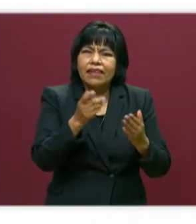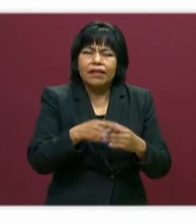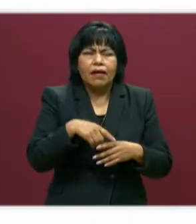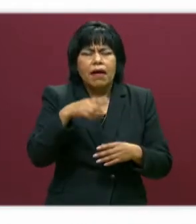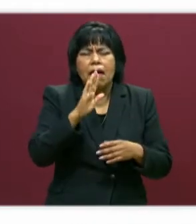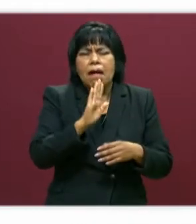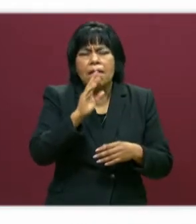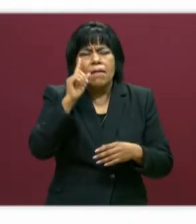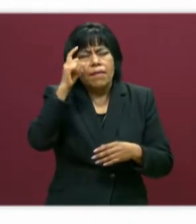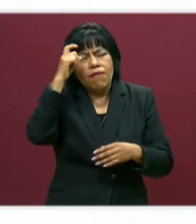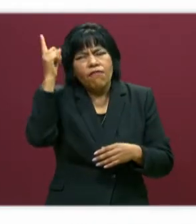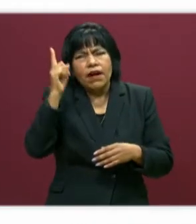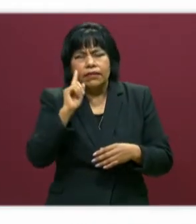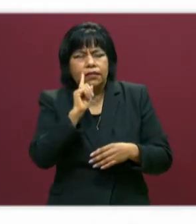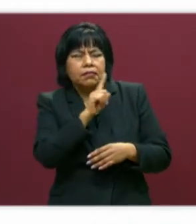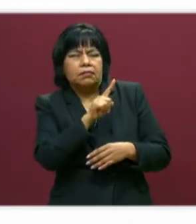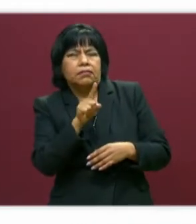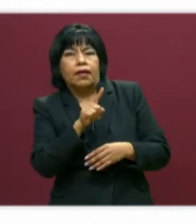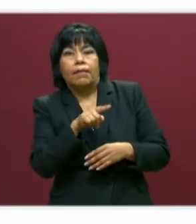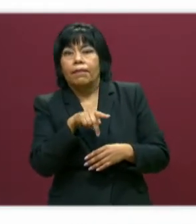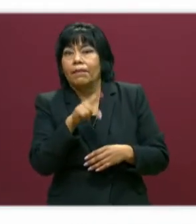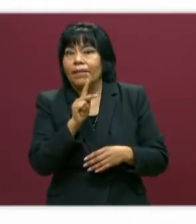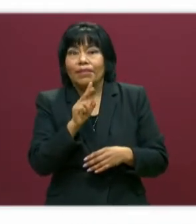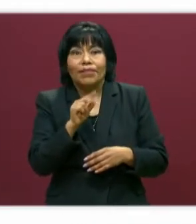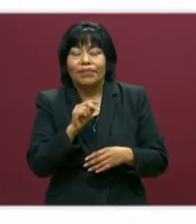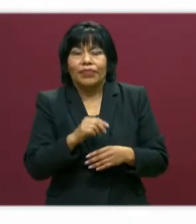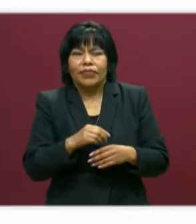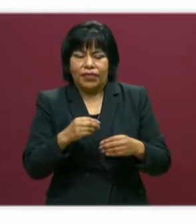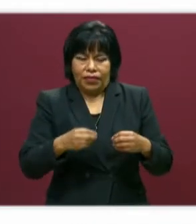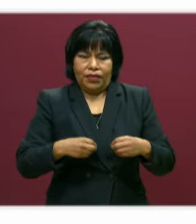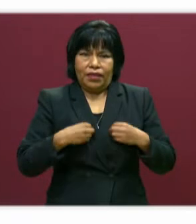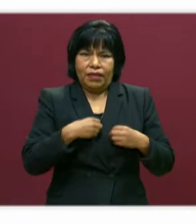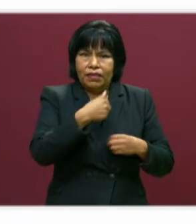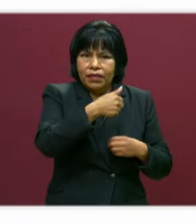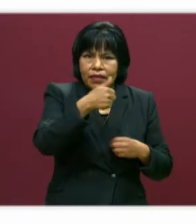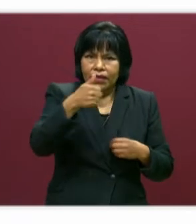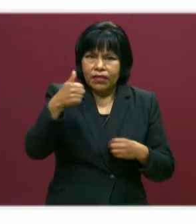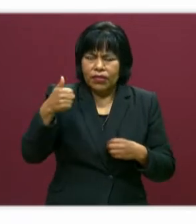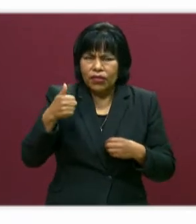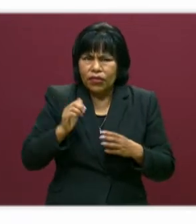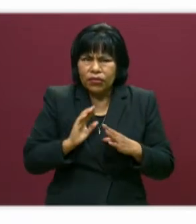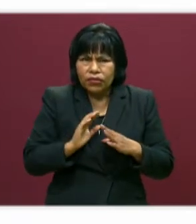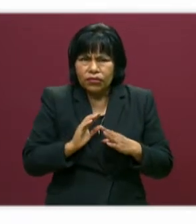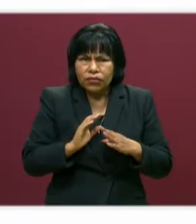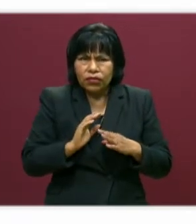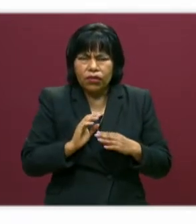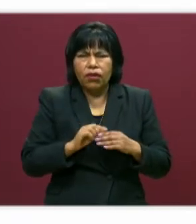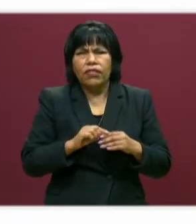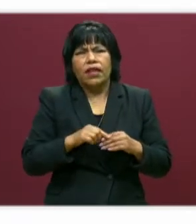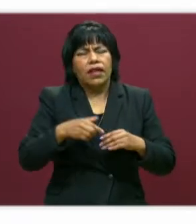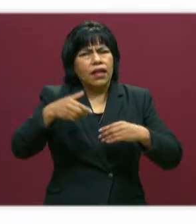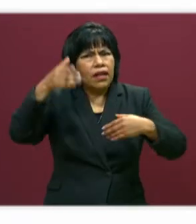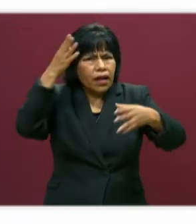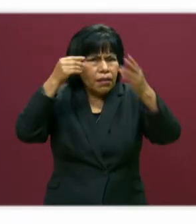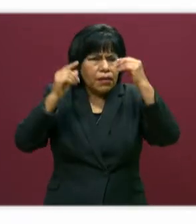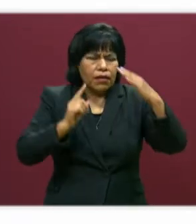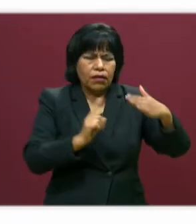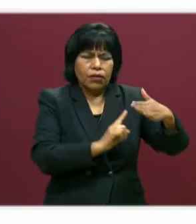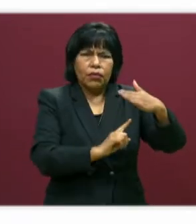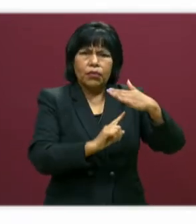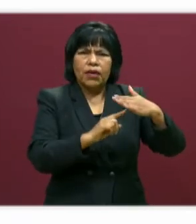sencillo, es muy profundo. Los principios vivenciales son indisolubles de los procesos de aprendizaje.